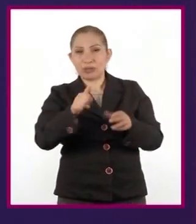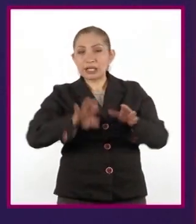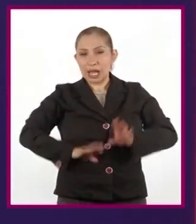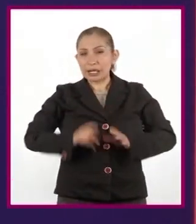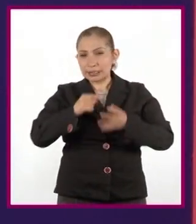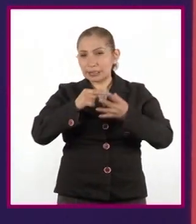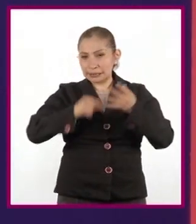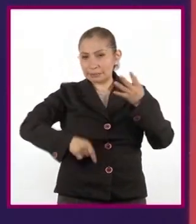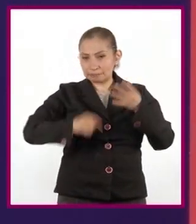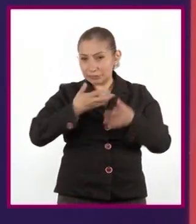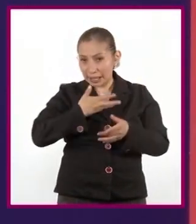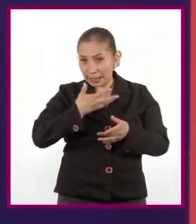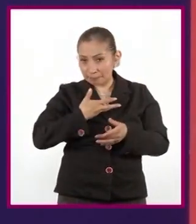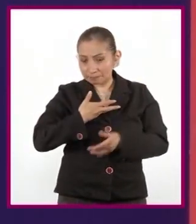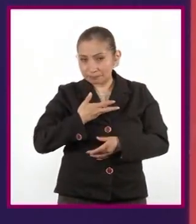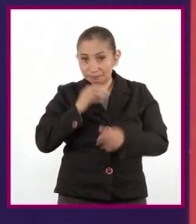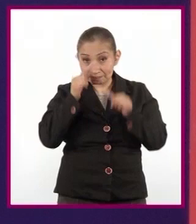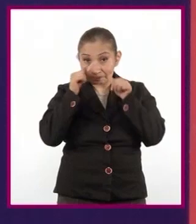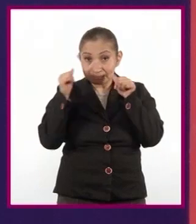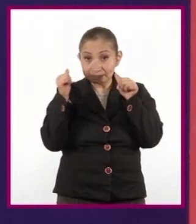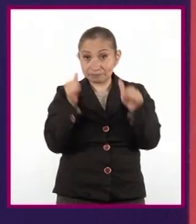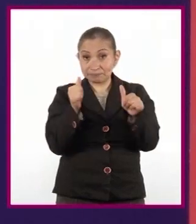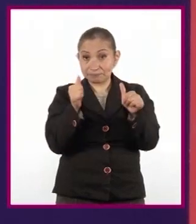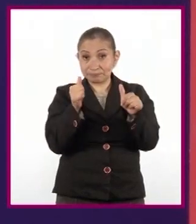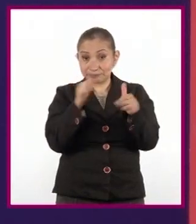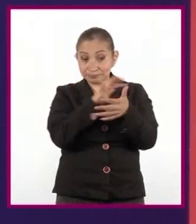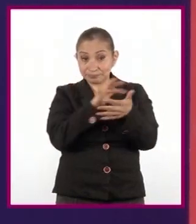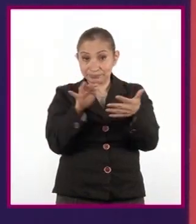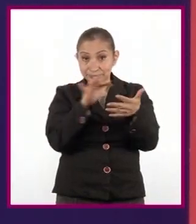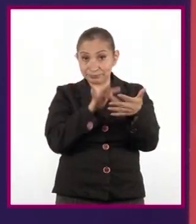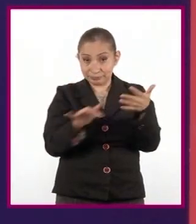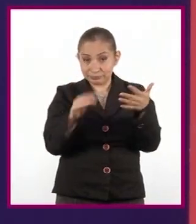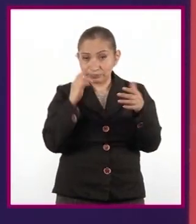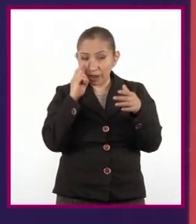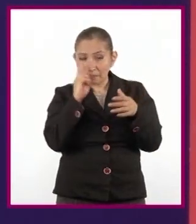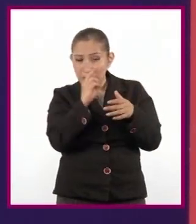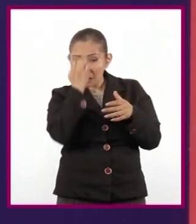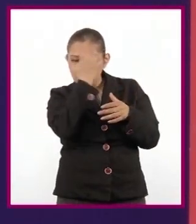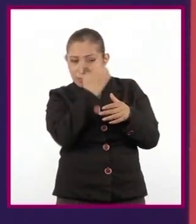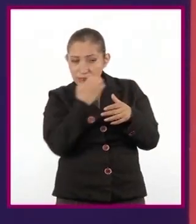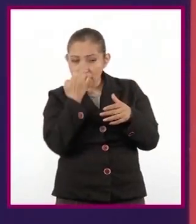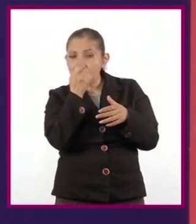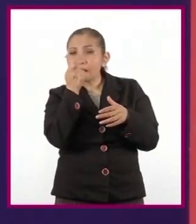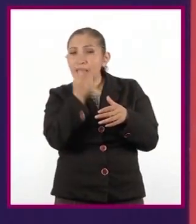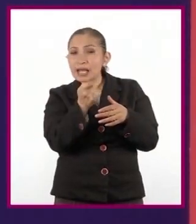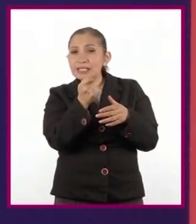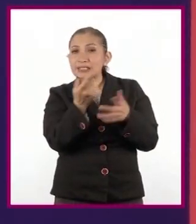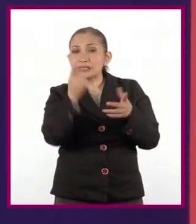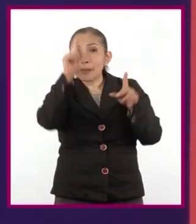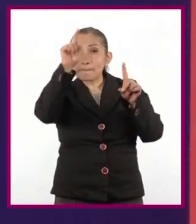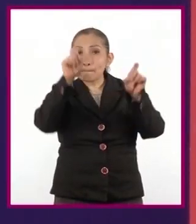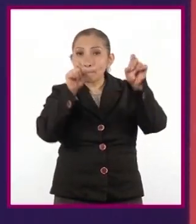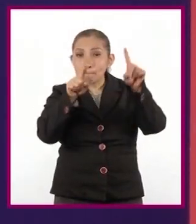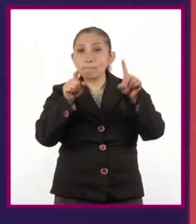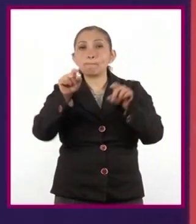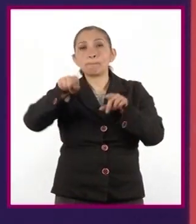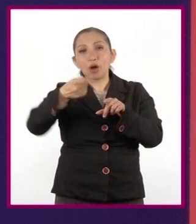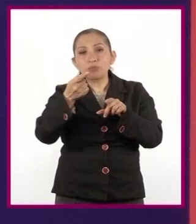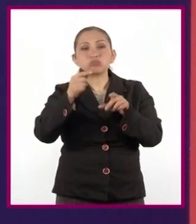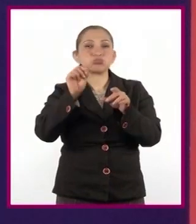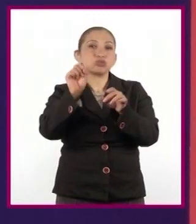con las que cumplen. Pongan mucha atención en la lectura y observen cómo intervienen los signos de puntuación en ella.